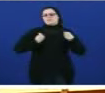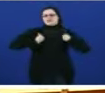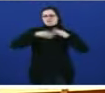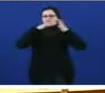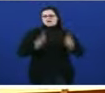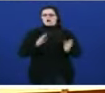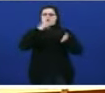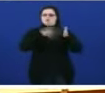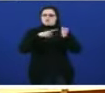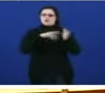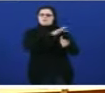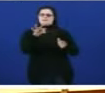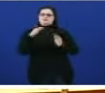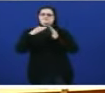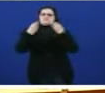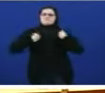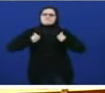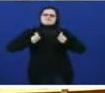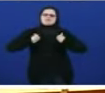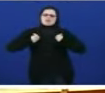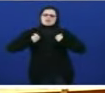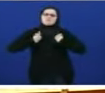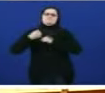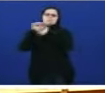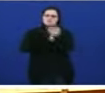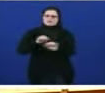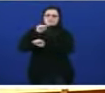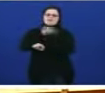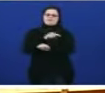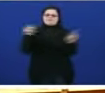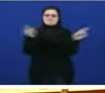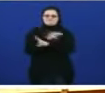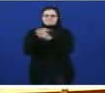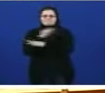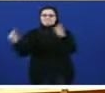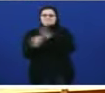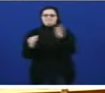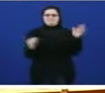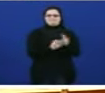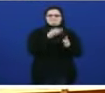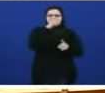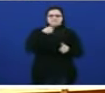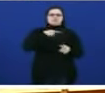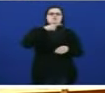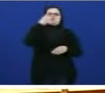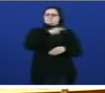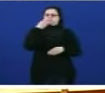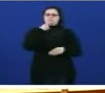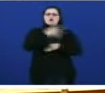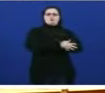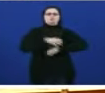protegida. E se falamos de poderes públicos comprometer a vostede austeridade e racionalidade.